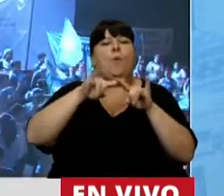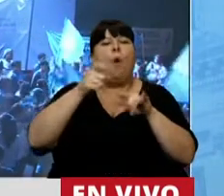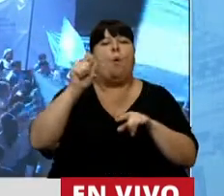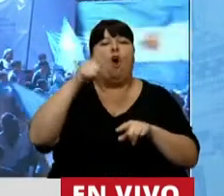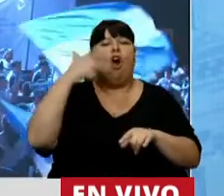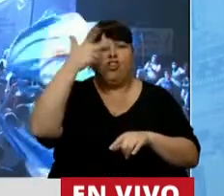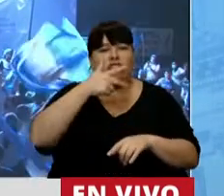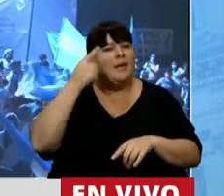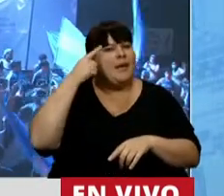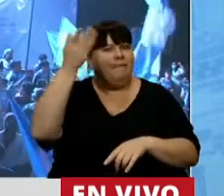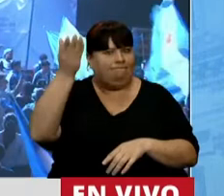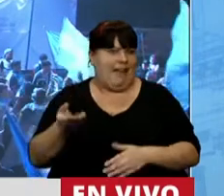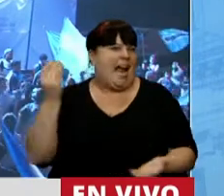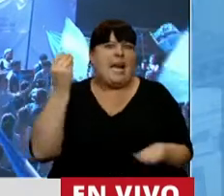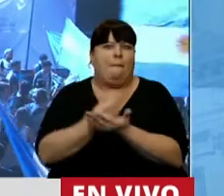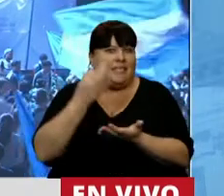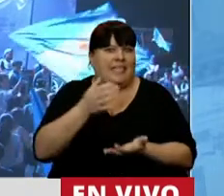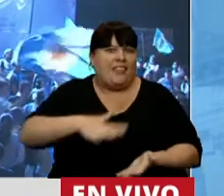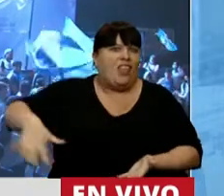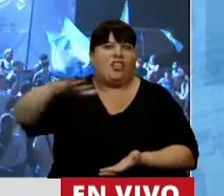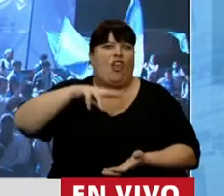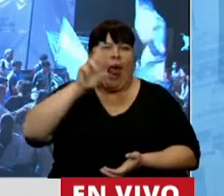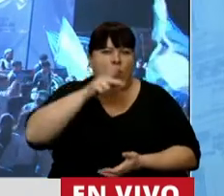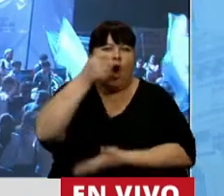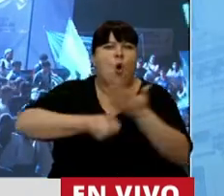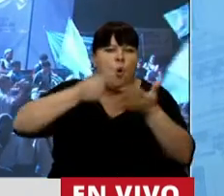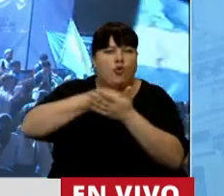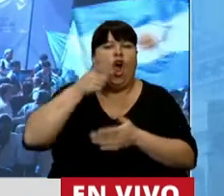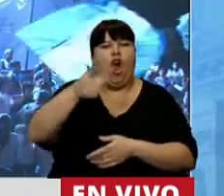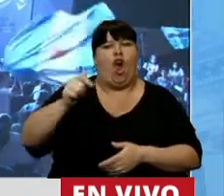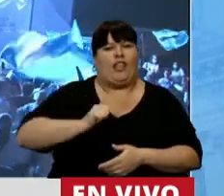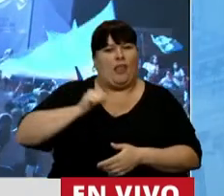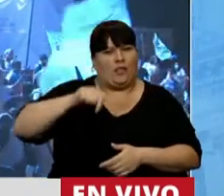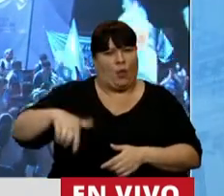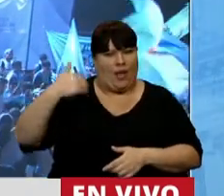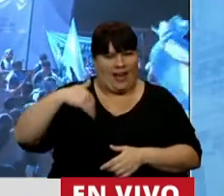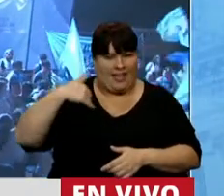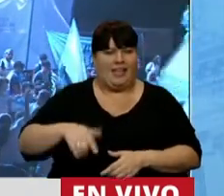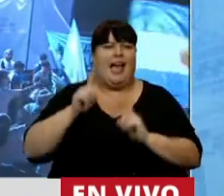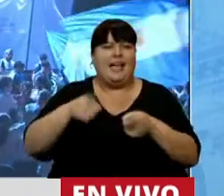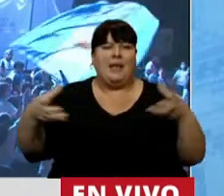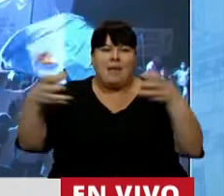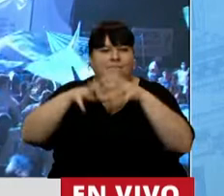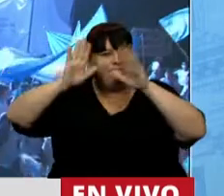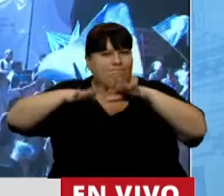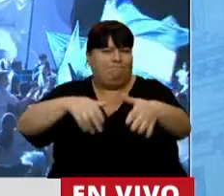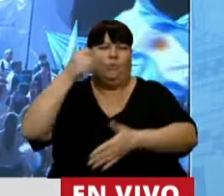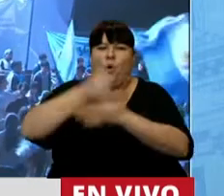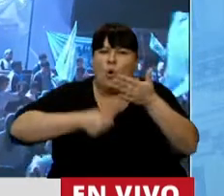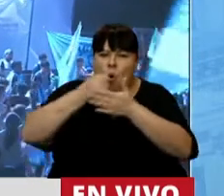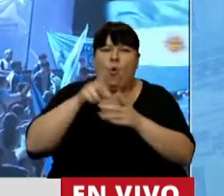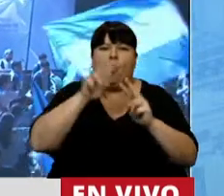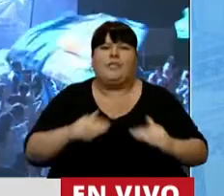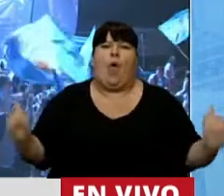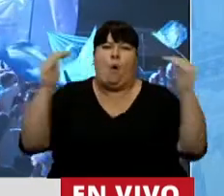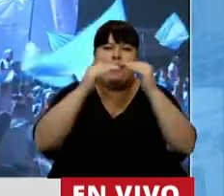parece que es una representante de todas esas mujeres que lucharon contra la dictadura en este país y que fueron parte de ese movimiento que pelea por